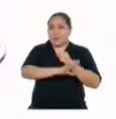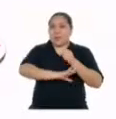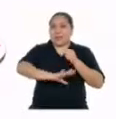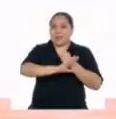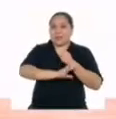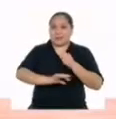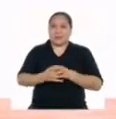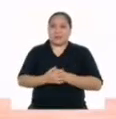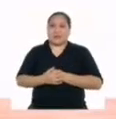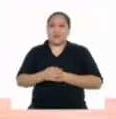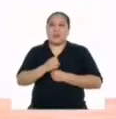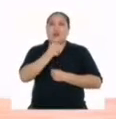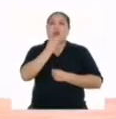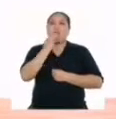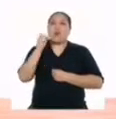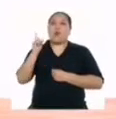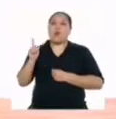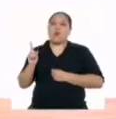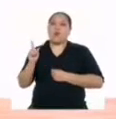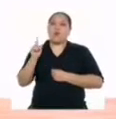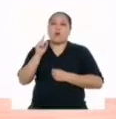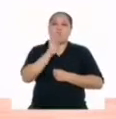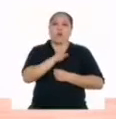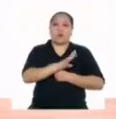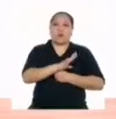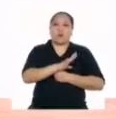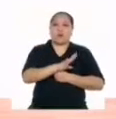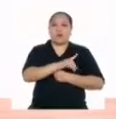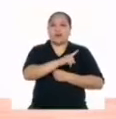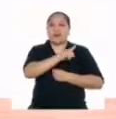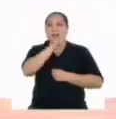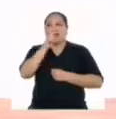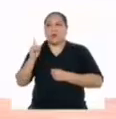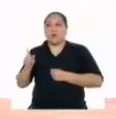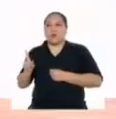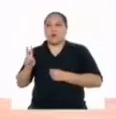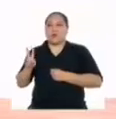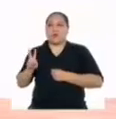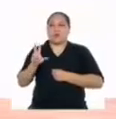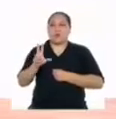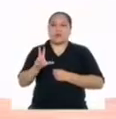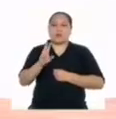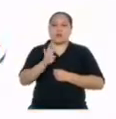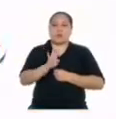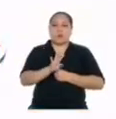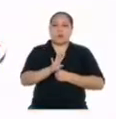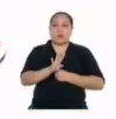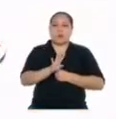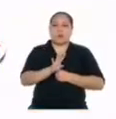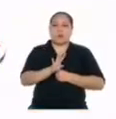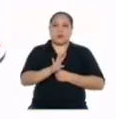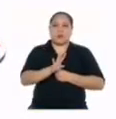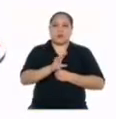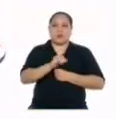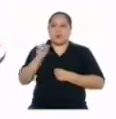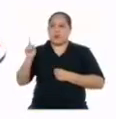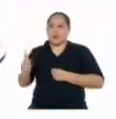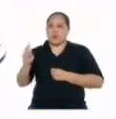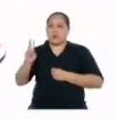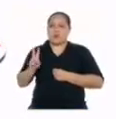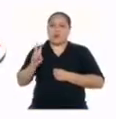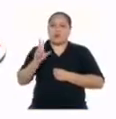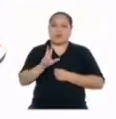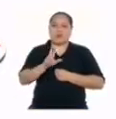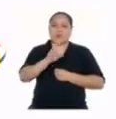4. Voy a contar del 1 al 4 y volver al inicio. 1, 2, 3, 4. 1,